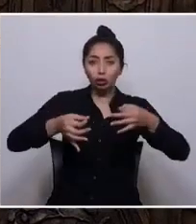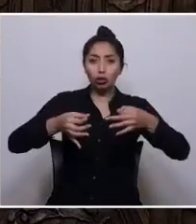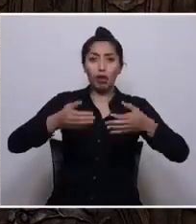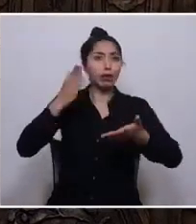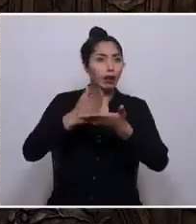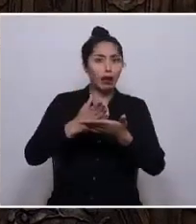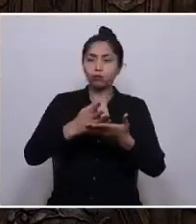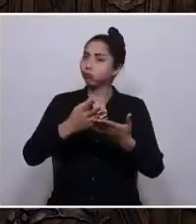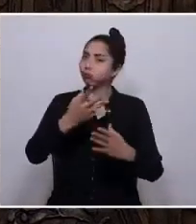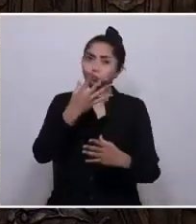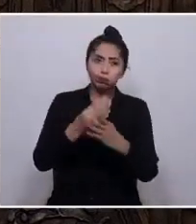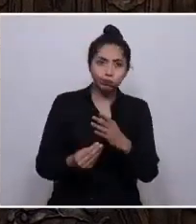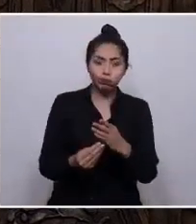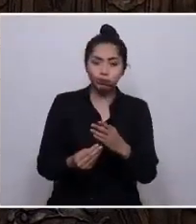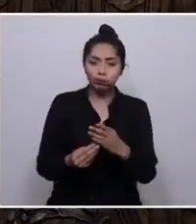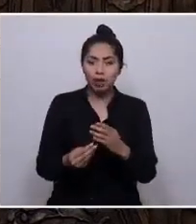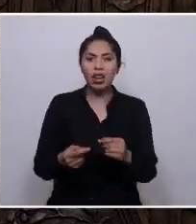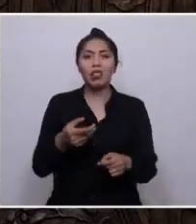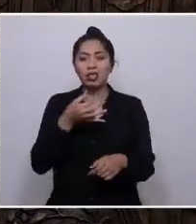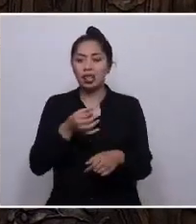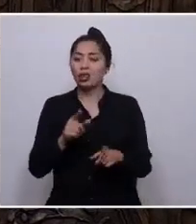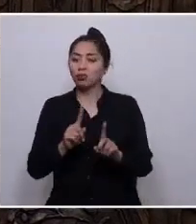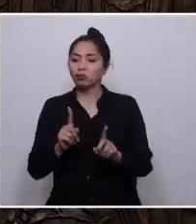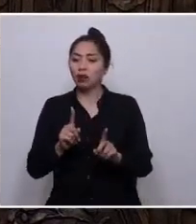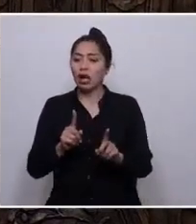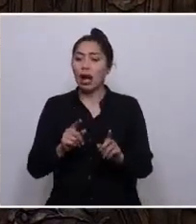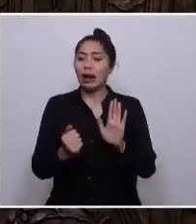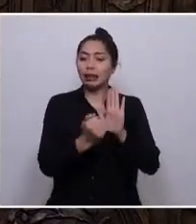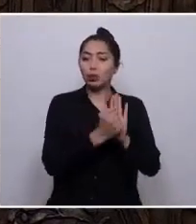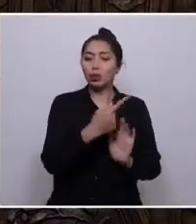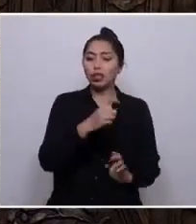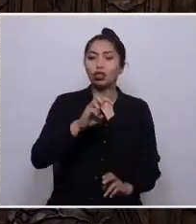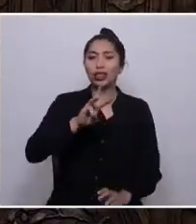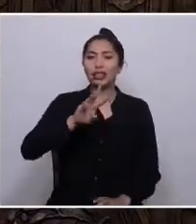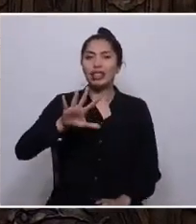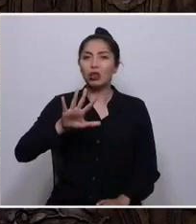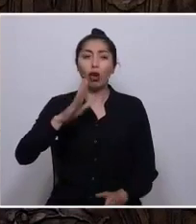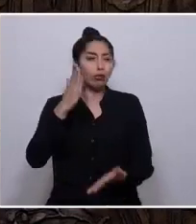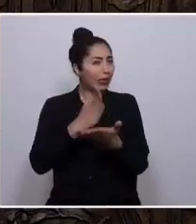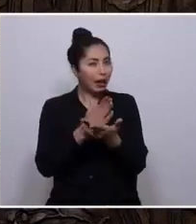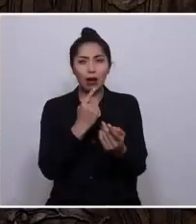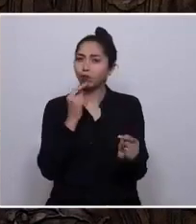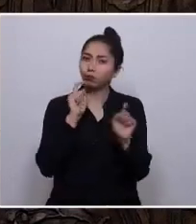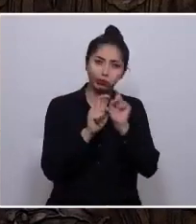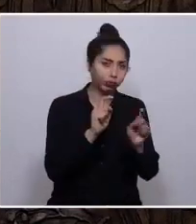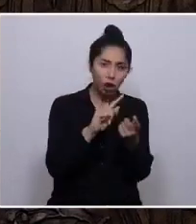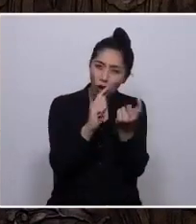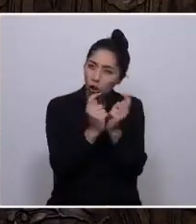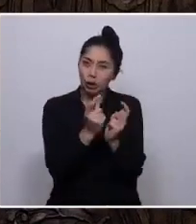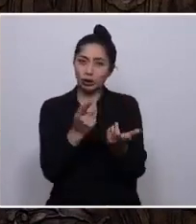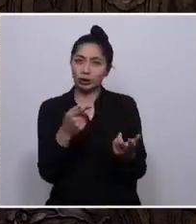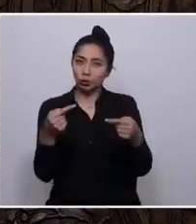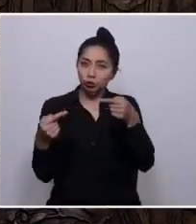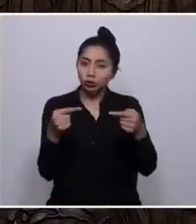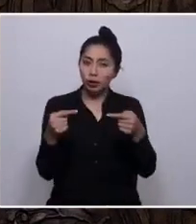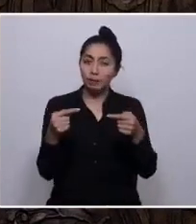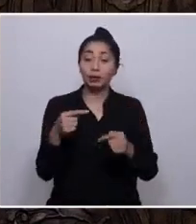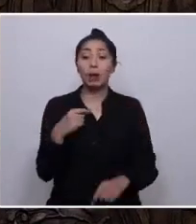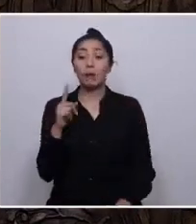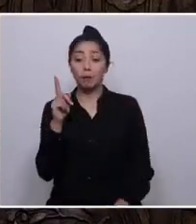135. Eso se debe discutir. Por último, y perdóname la extensión,